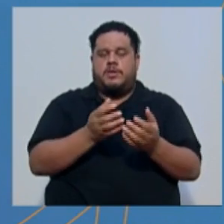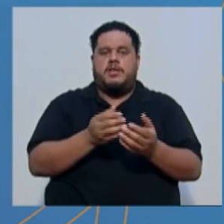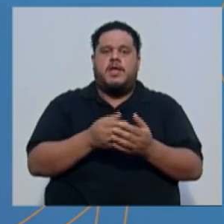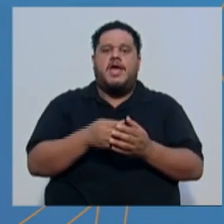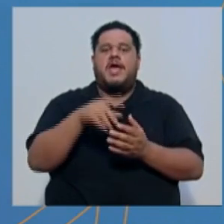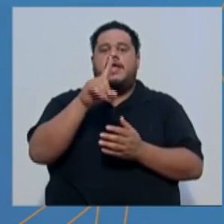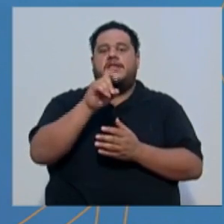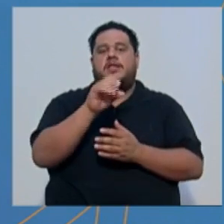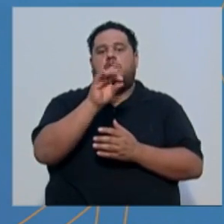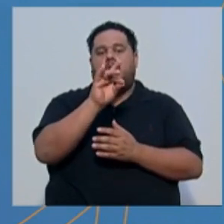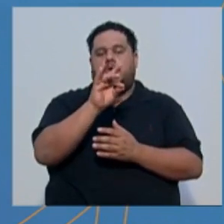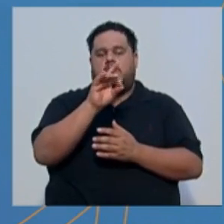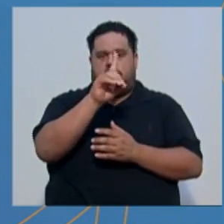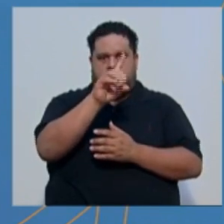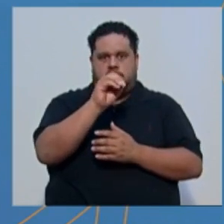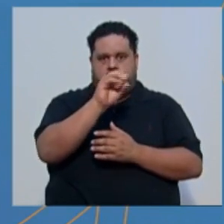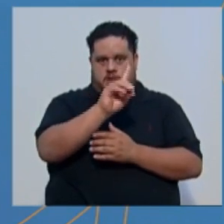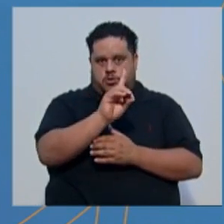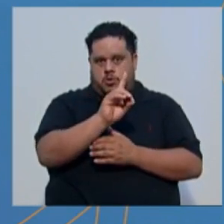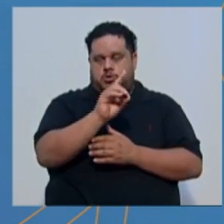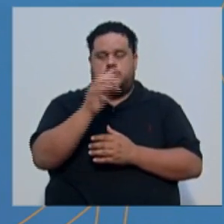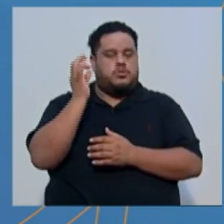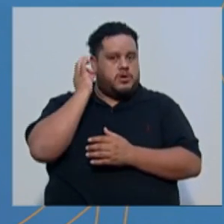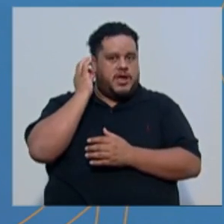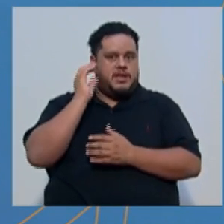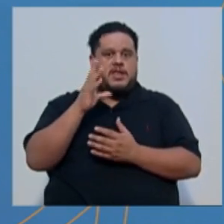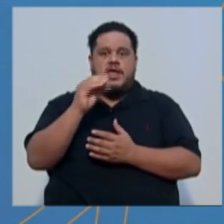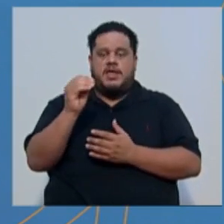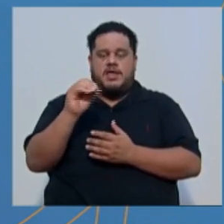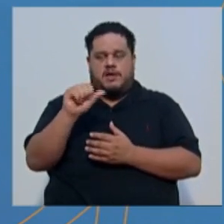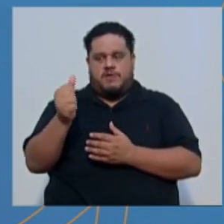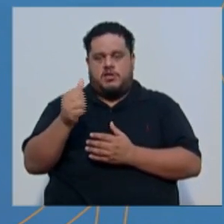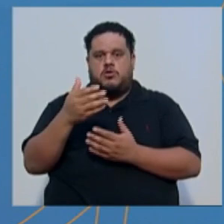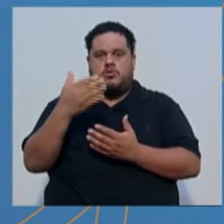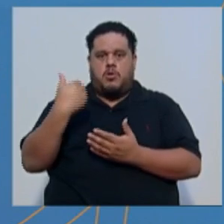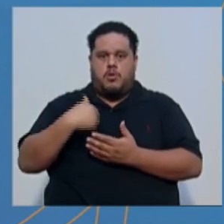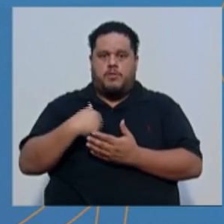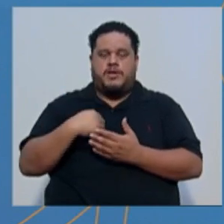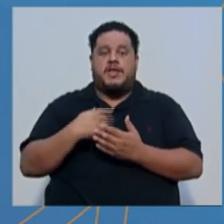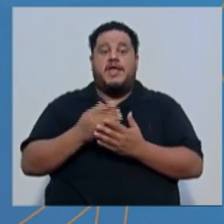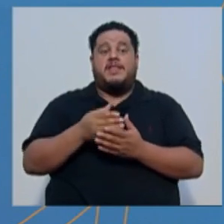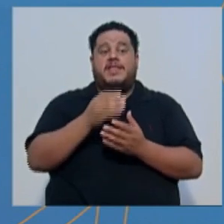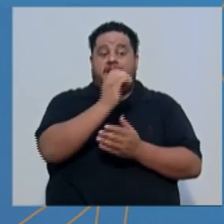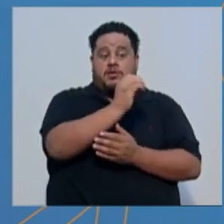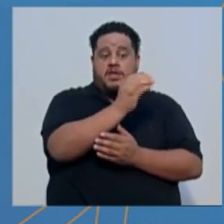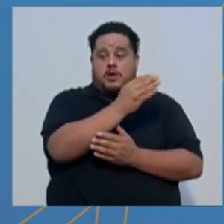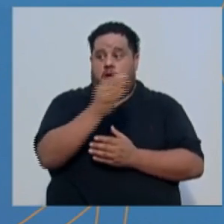mujeres y 183 hombres, con un rango de edad desde los 21 hasta los 100 años.